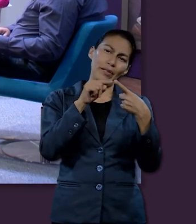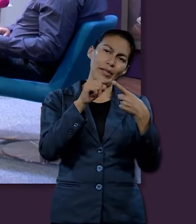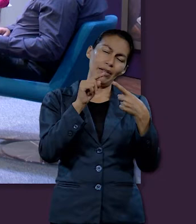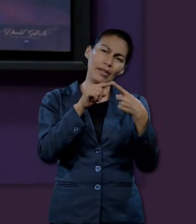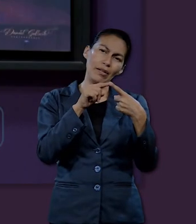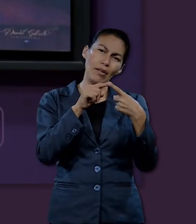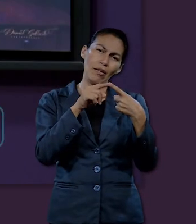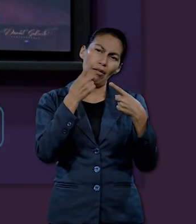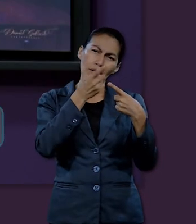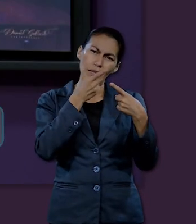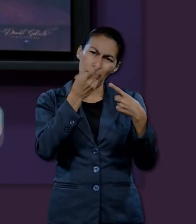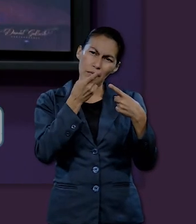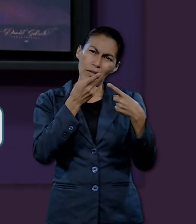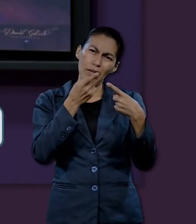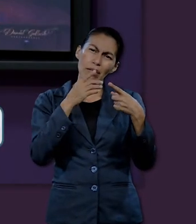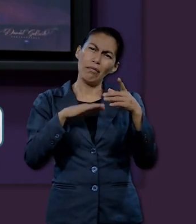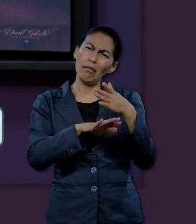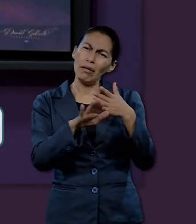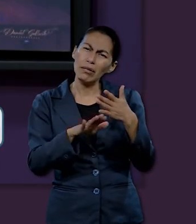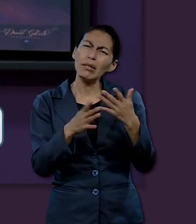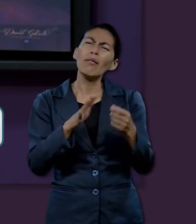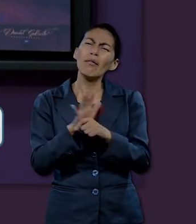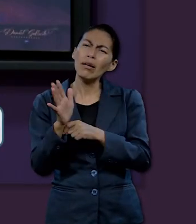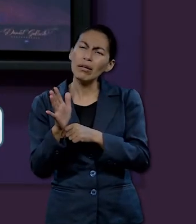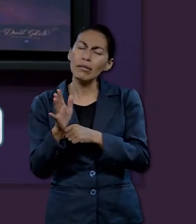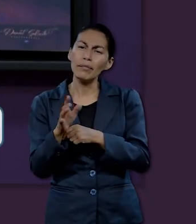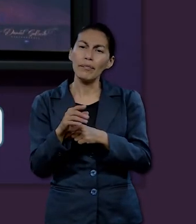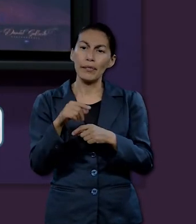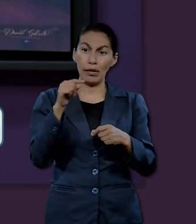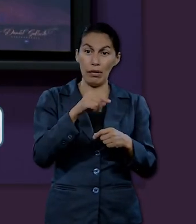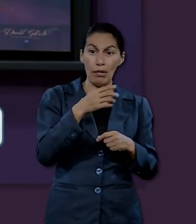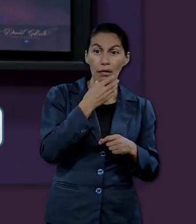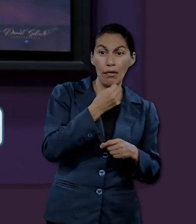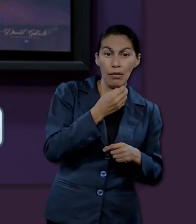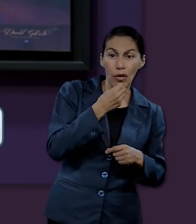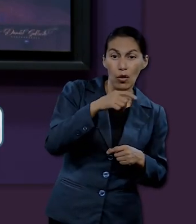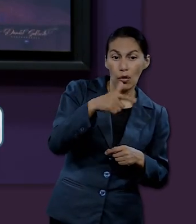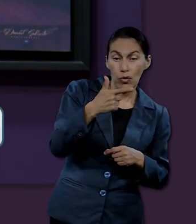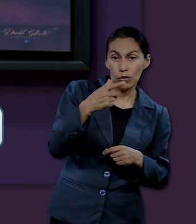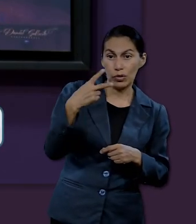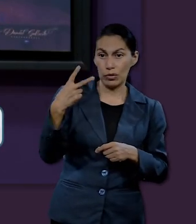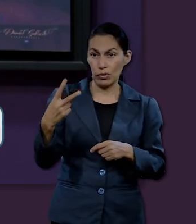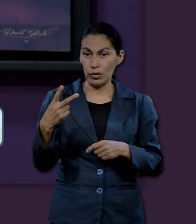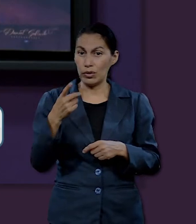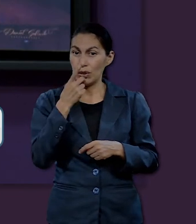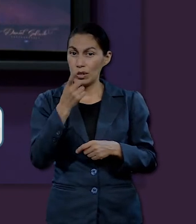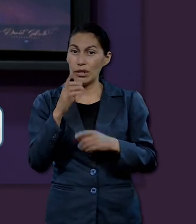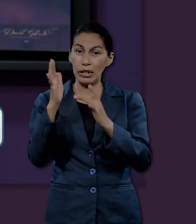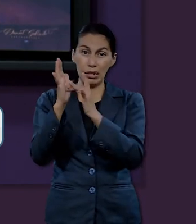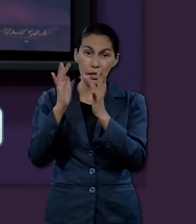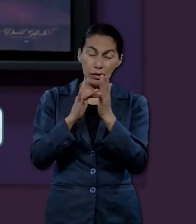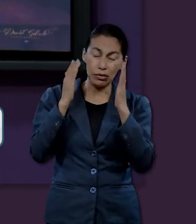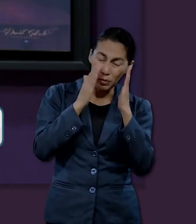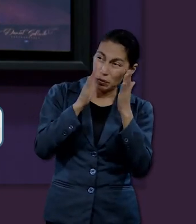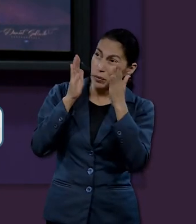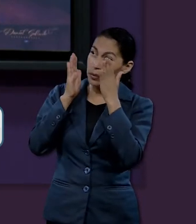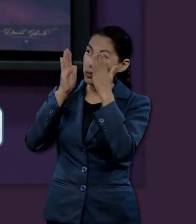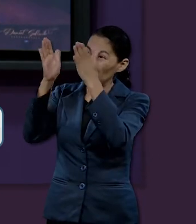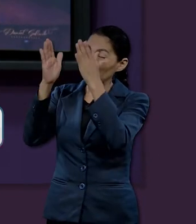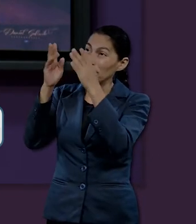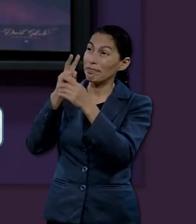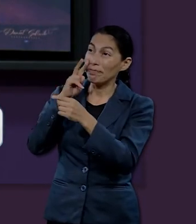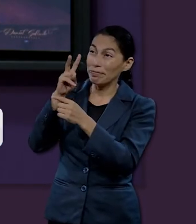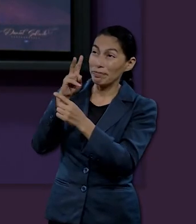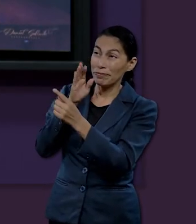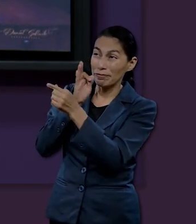la disciplina y la podemos encontrar en Hebreos 12, 2, que dice fijemos la mirada en Jesús. Él va a ser como nuestro ejemplo